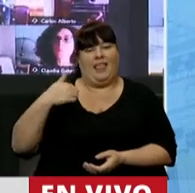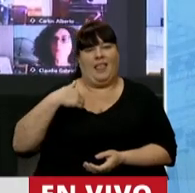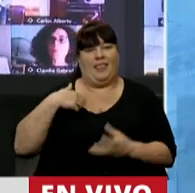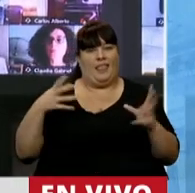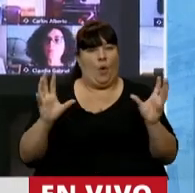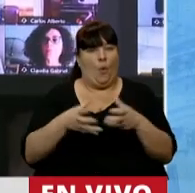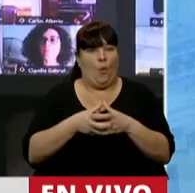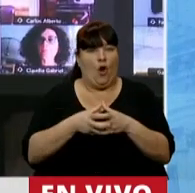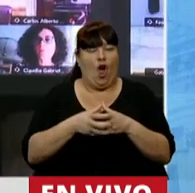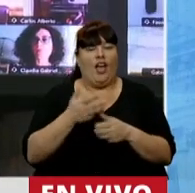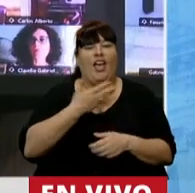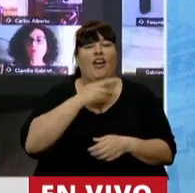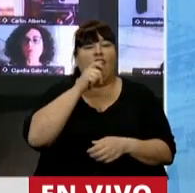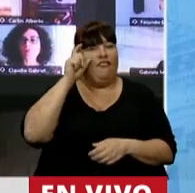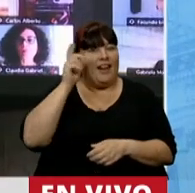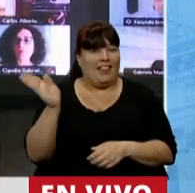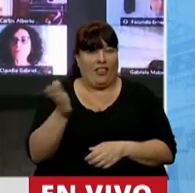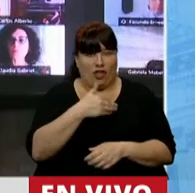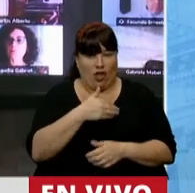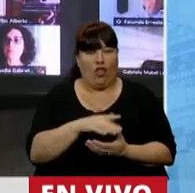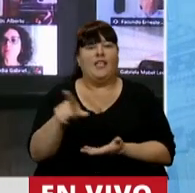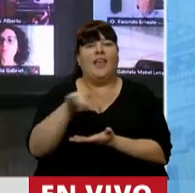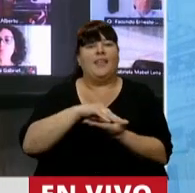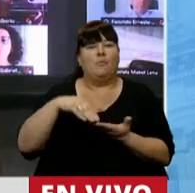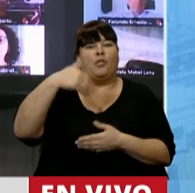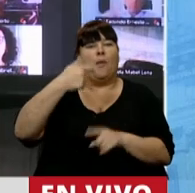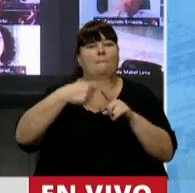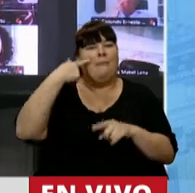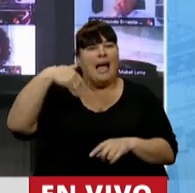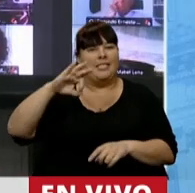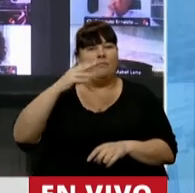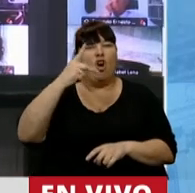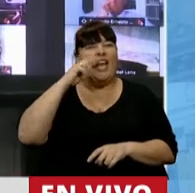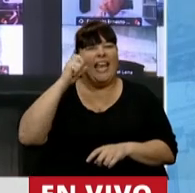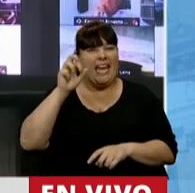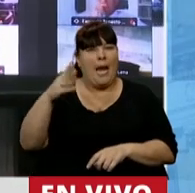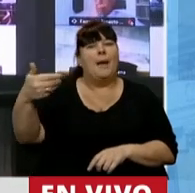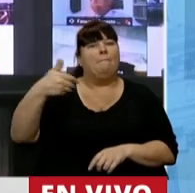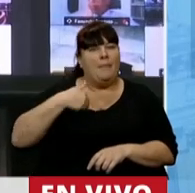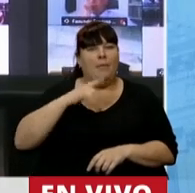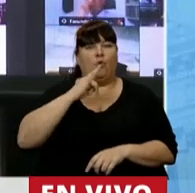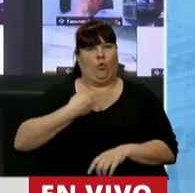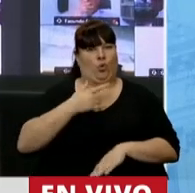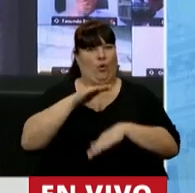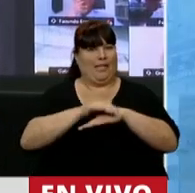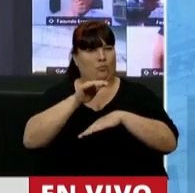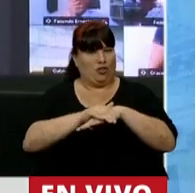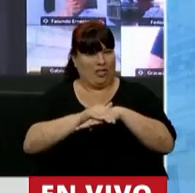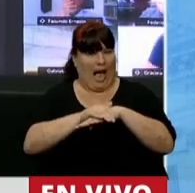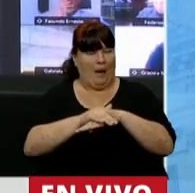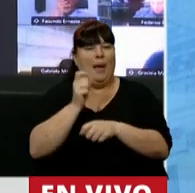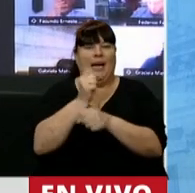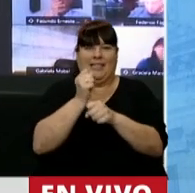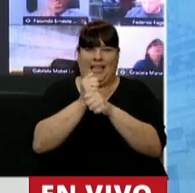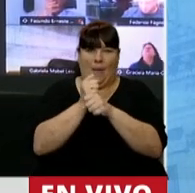bloque, del Frente de Todos, al diputado Máximo Kirchner, que me pidió que me hiciera cargo de